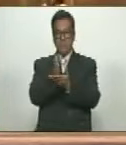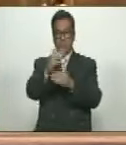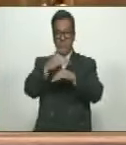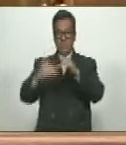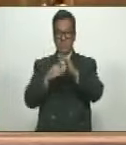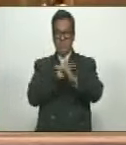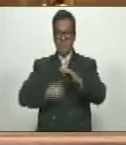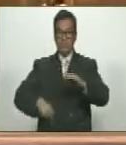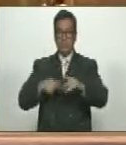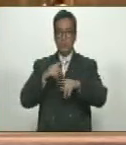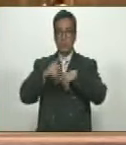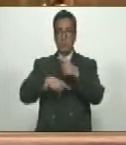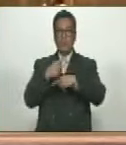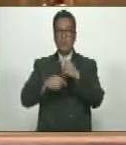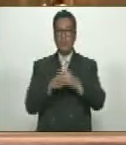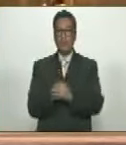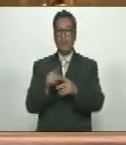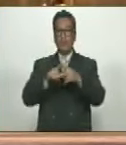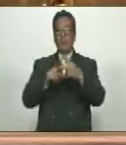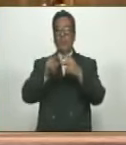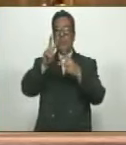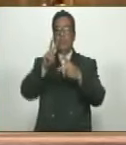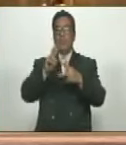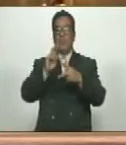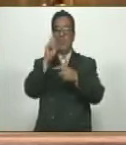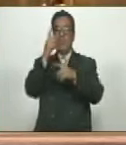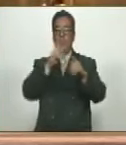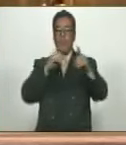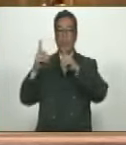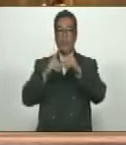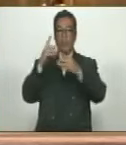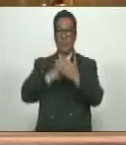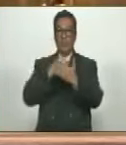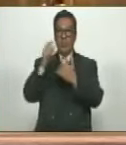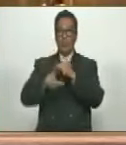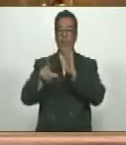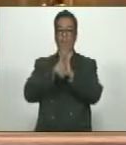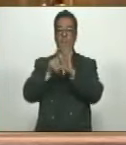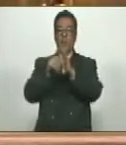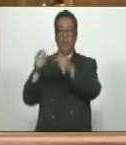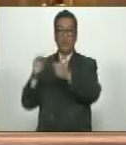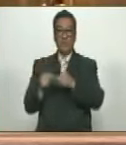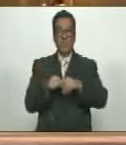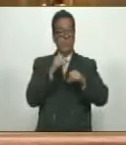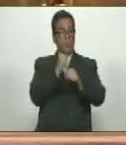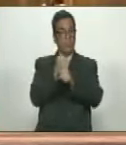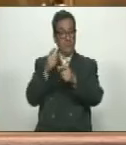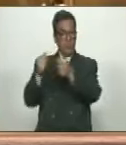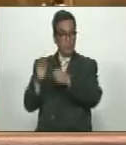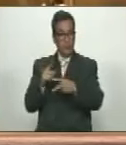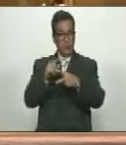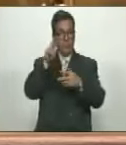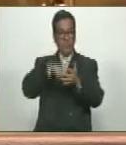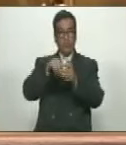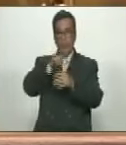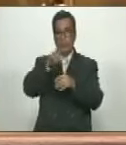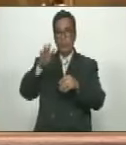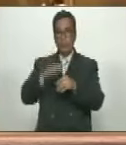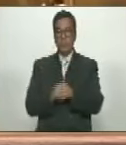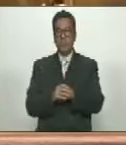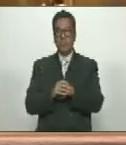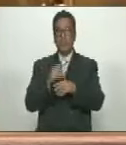subsecretario. Procedo, presidente. Segundo, primera discusión del proyecto de ley de presupuestos para el ejercicio económico financiero 2024,